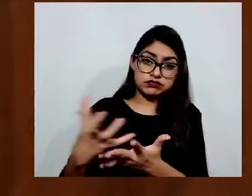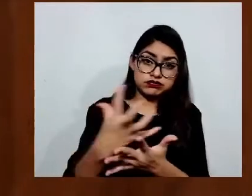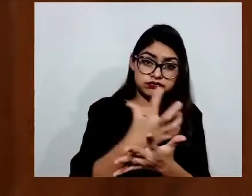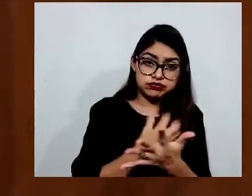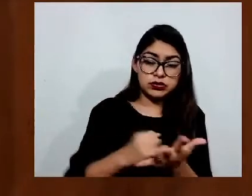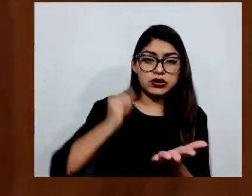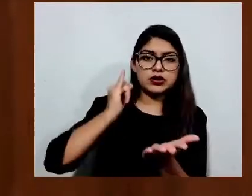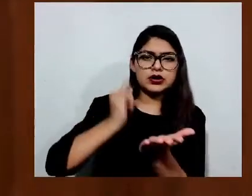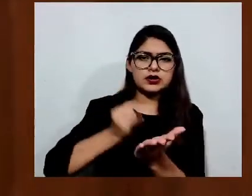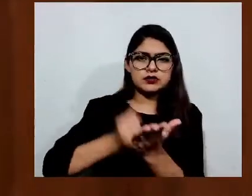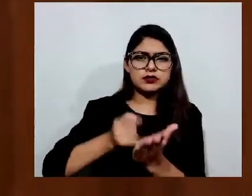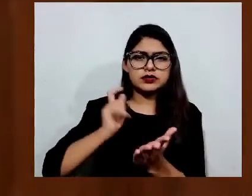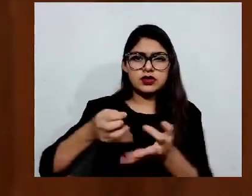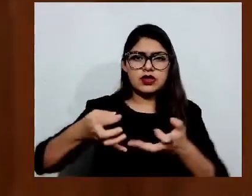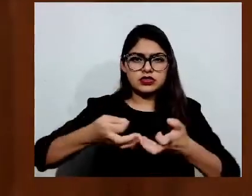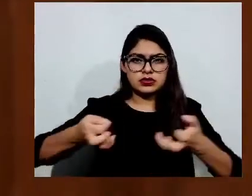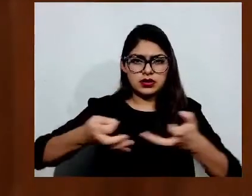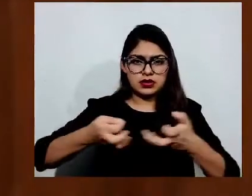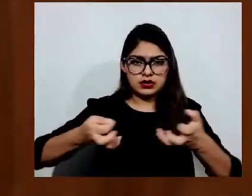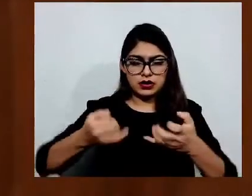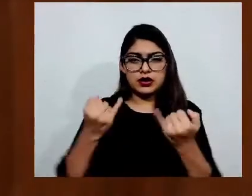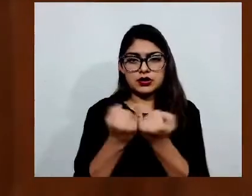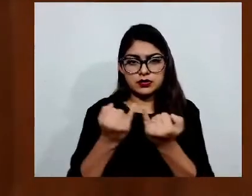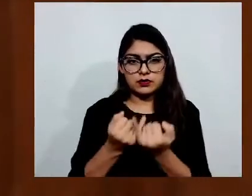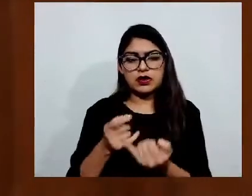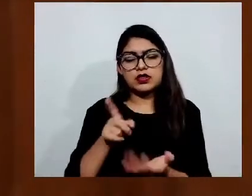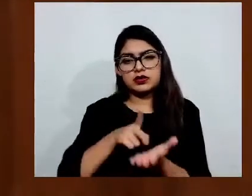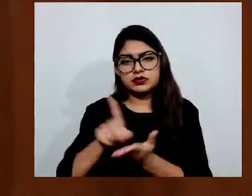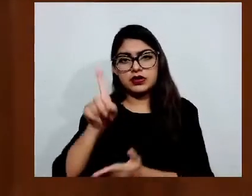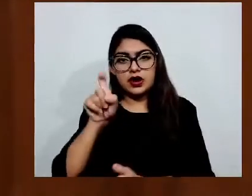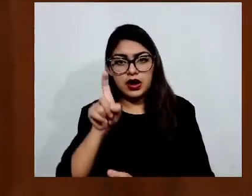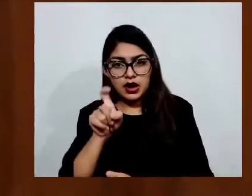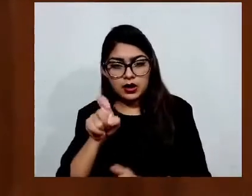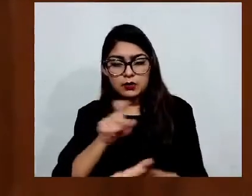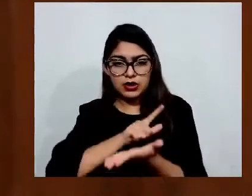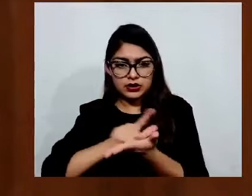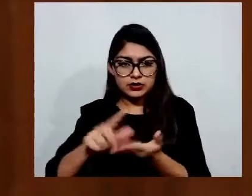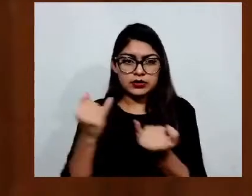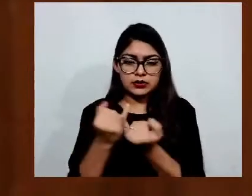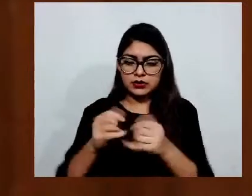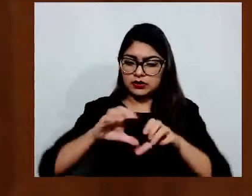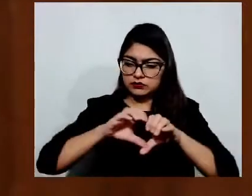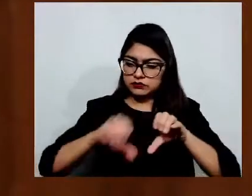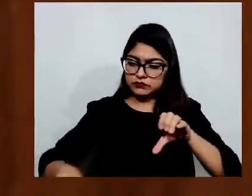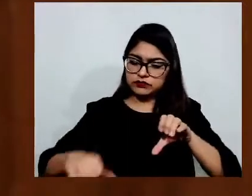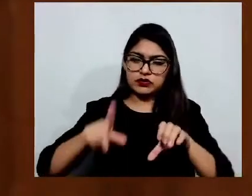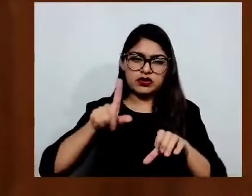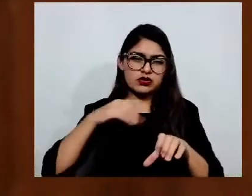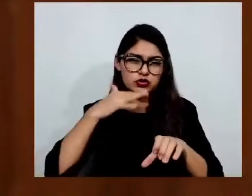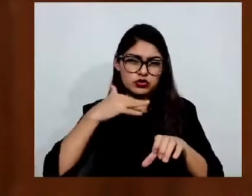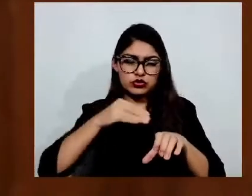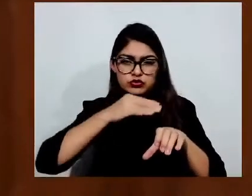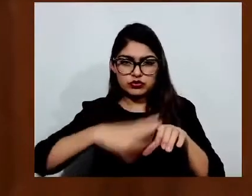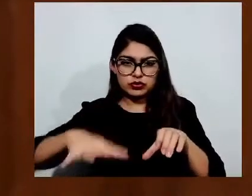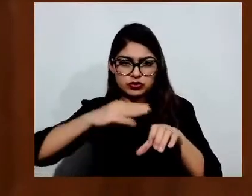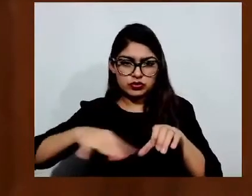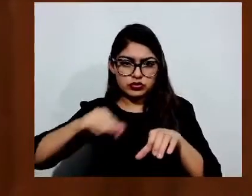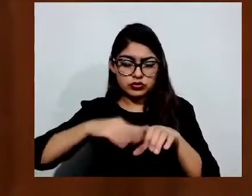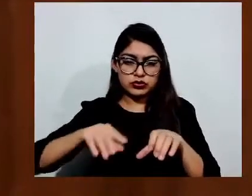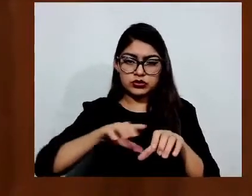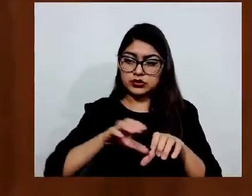potable, drenaje y alcantarillado, respecto de los cuales se aprueban en beneficio de los contribuyentes